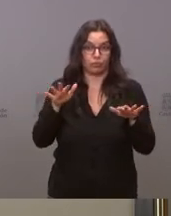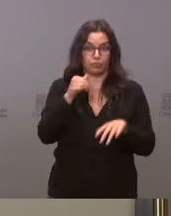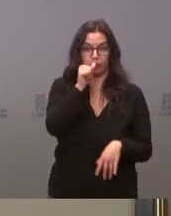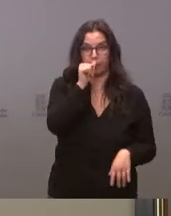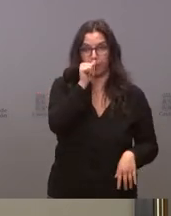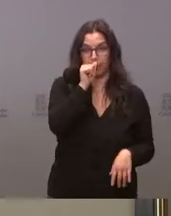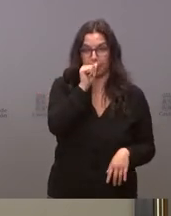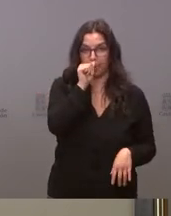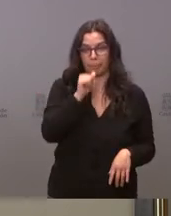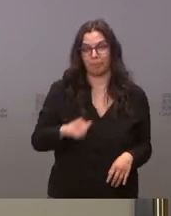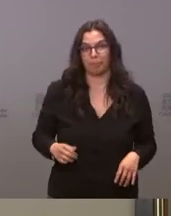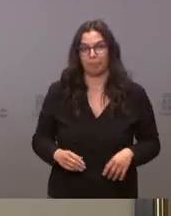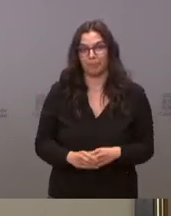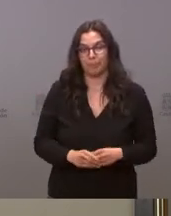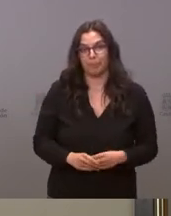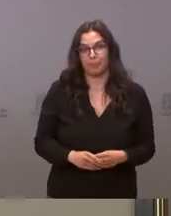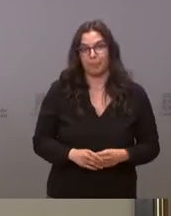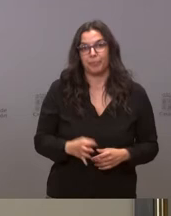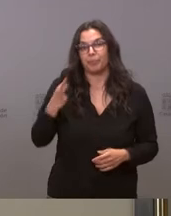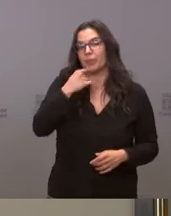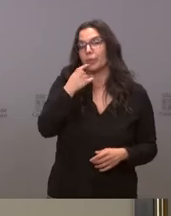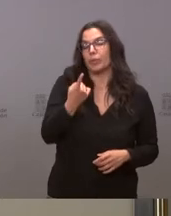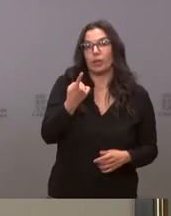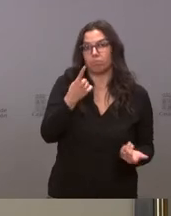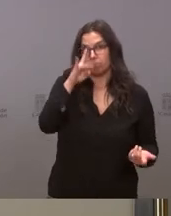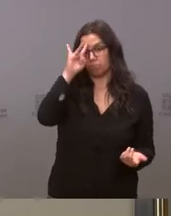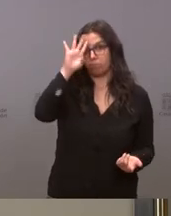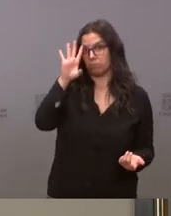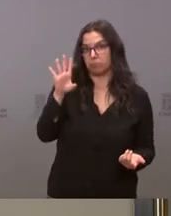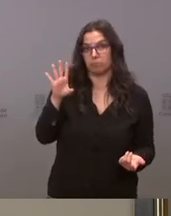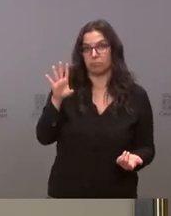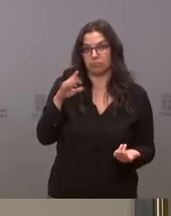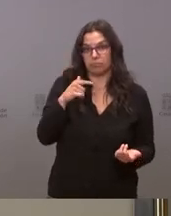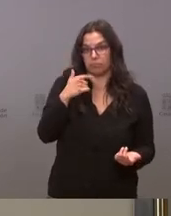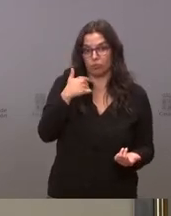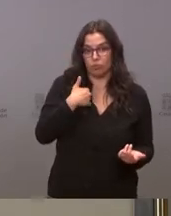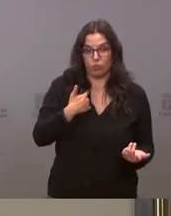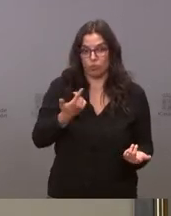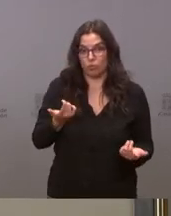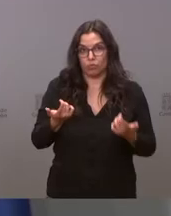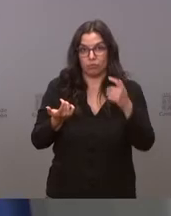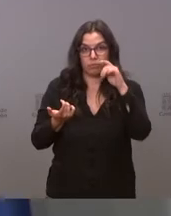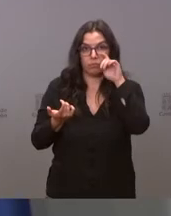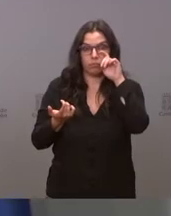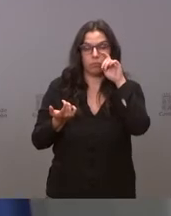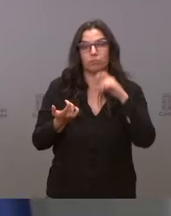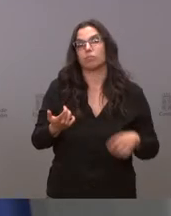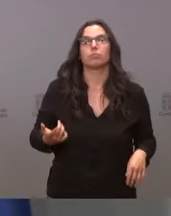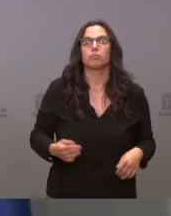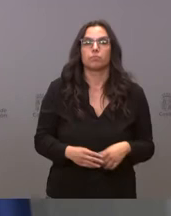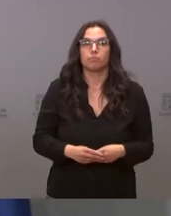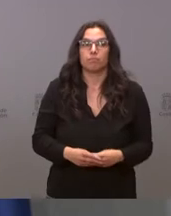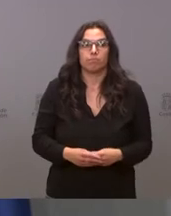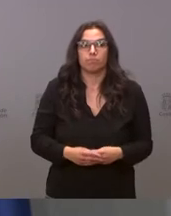es decir que es absolutamente sorprendente y yo no puedo hacer